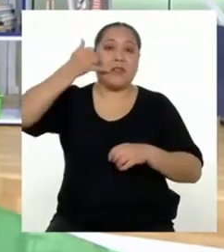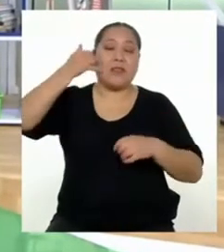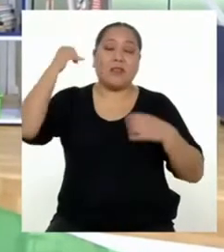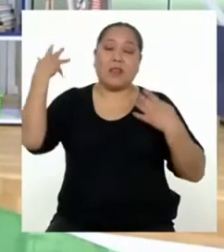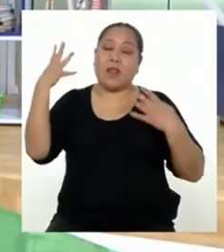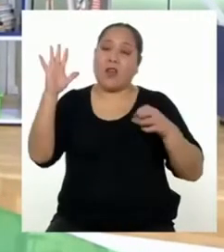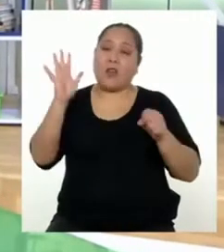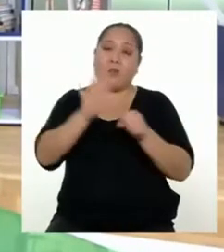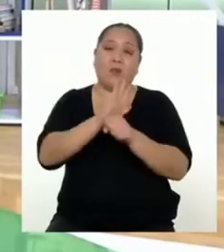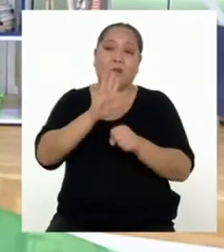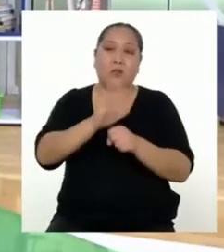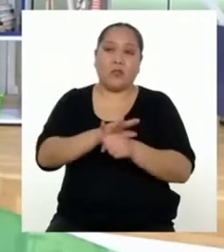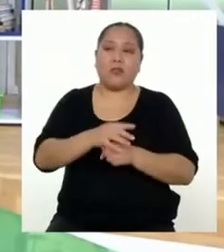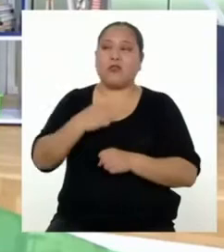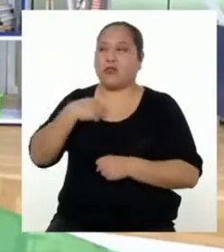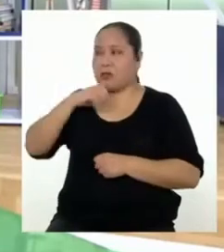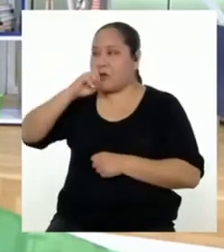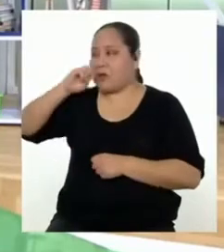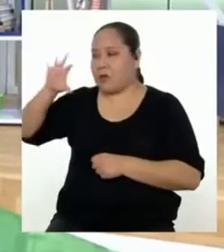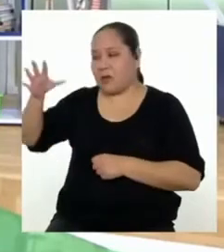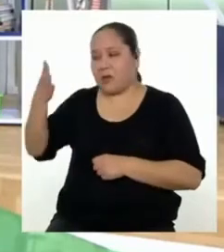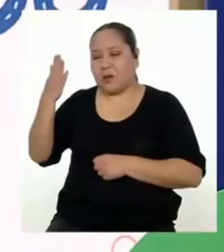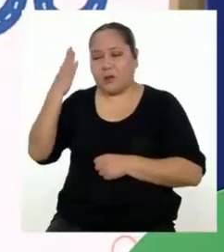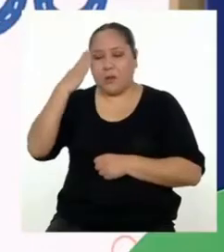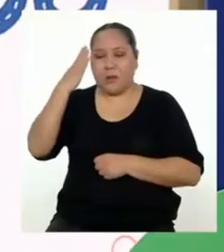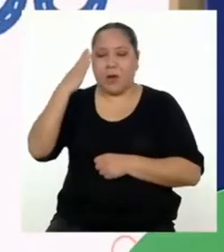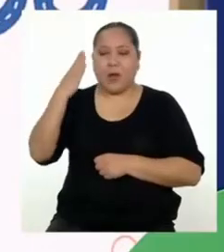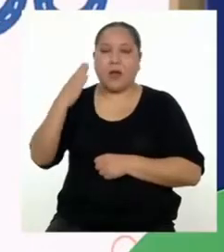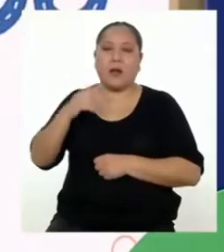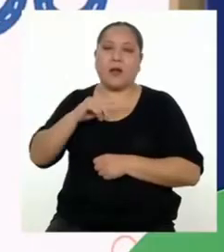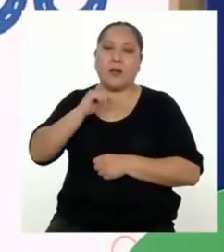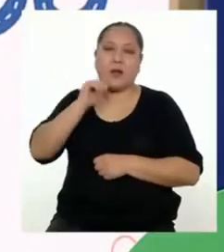tenía la carga completa y yo se lo recordé.